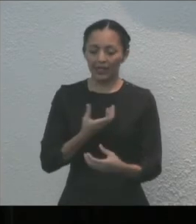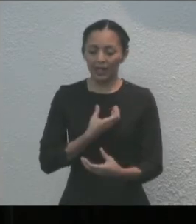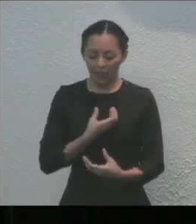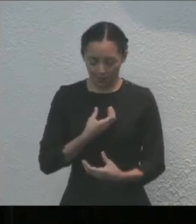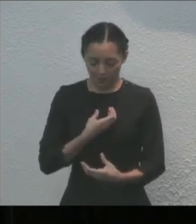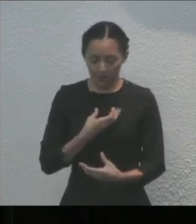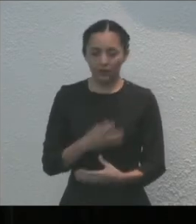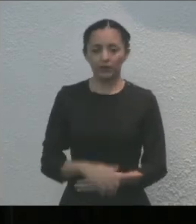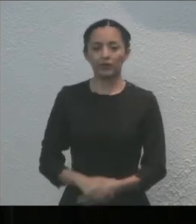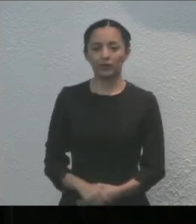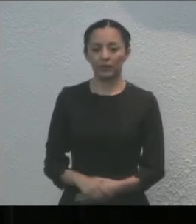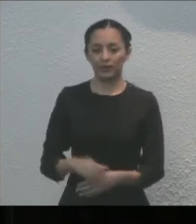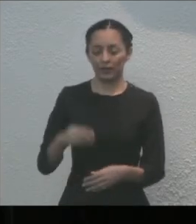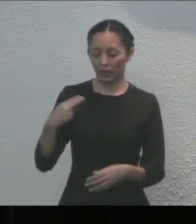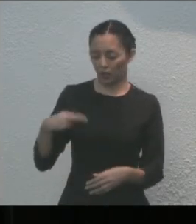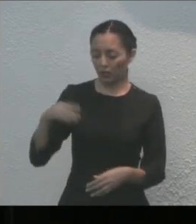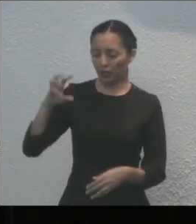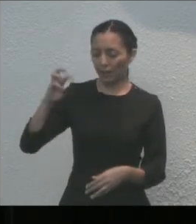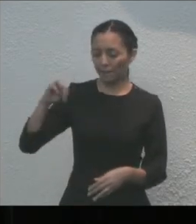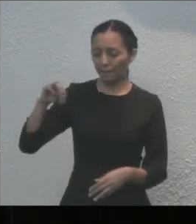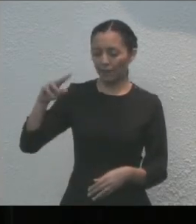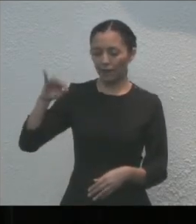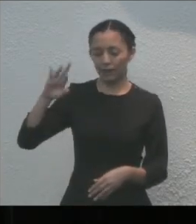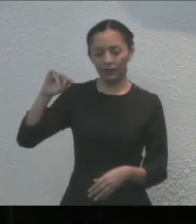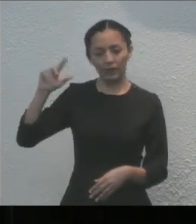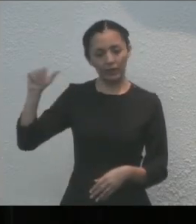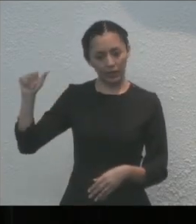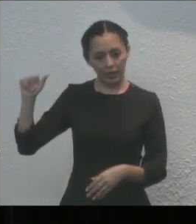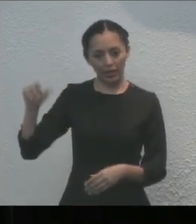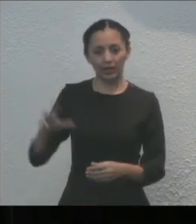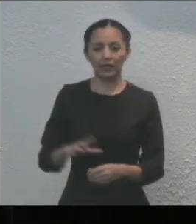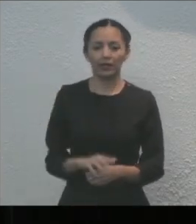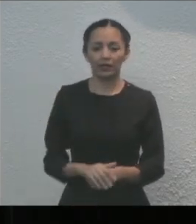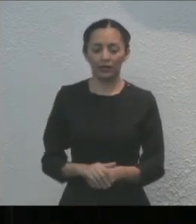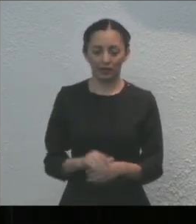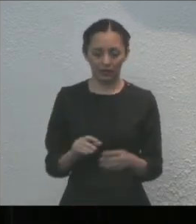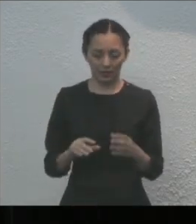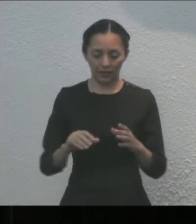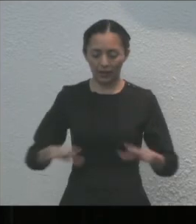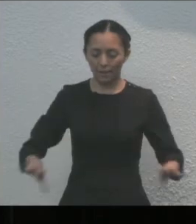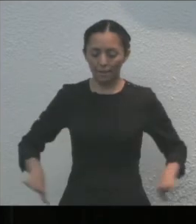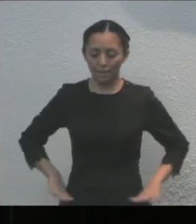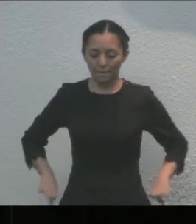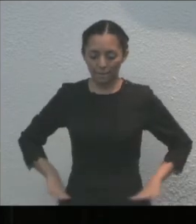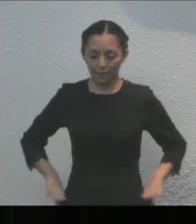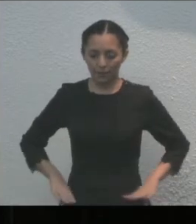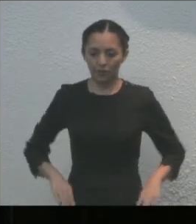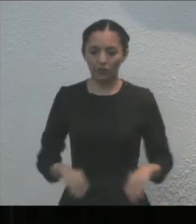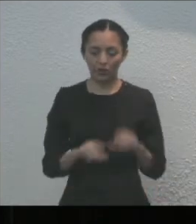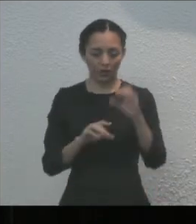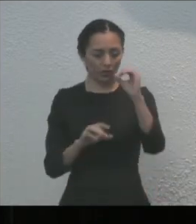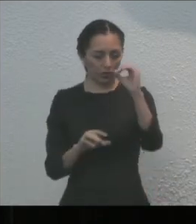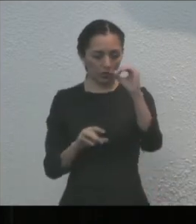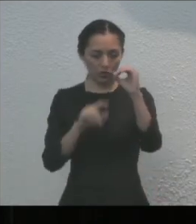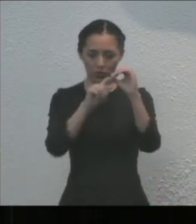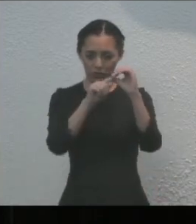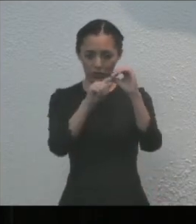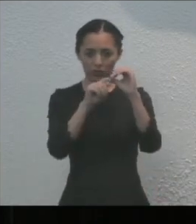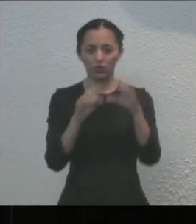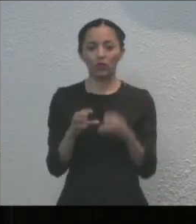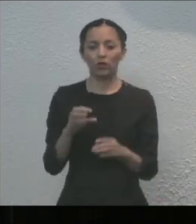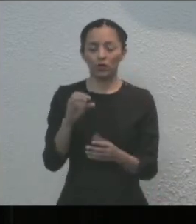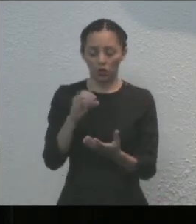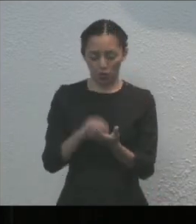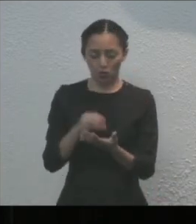Quintanarroense María Cristina Sangre Aguilar consistirá y tendrá las siguientes características. Broche de oro de 18 quilates,